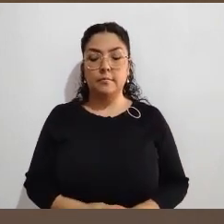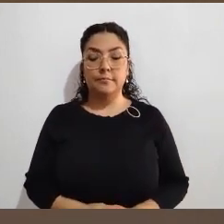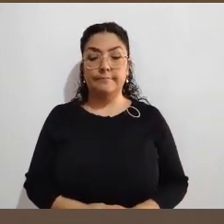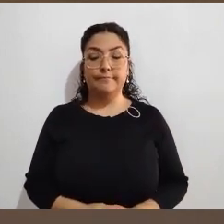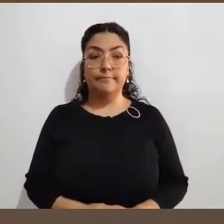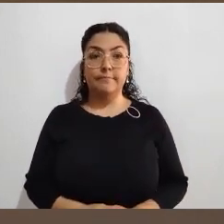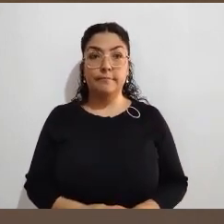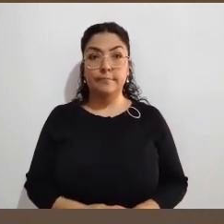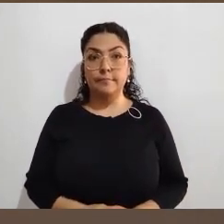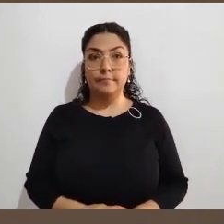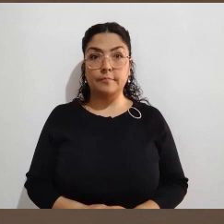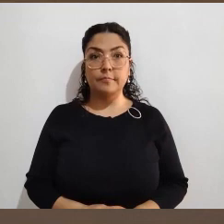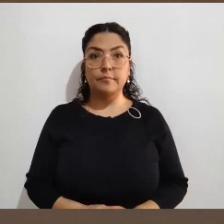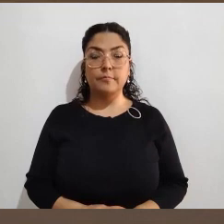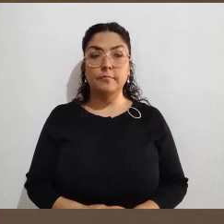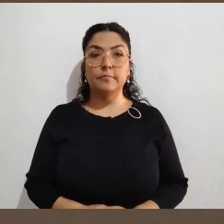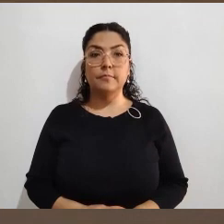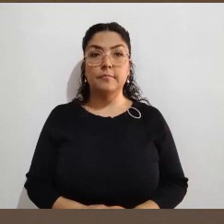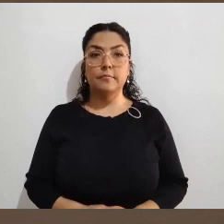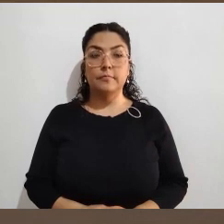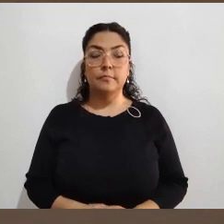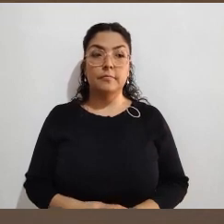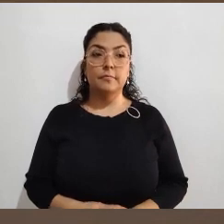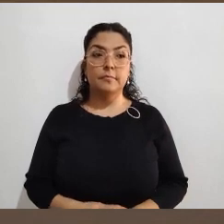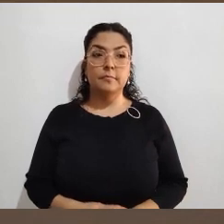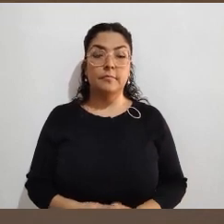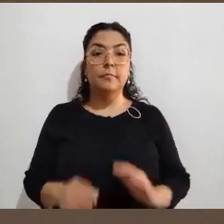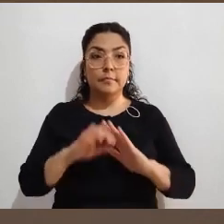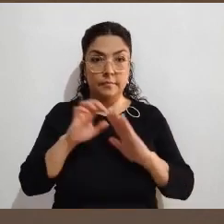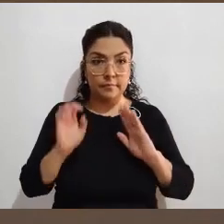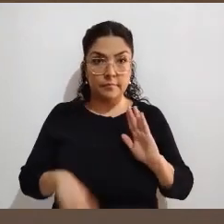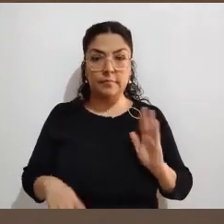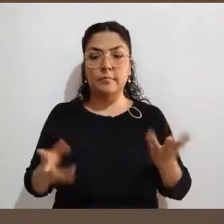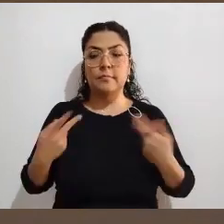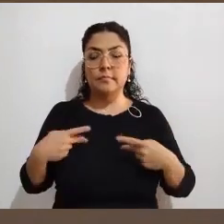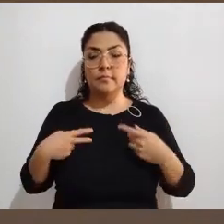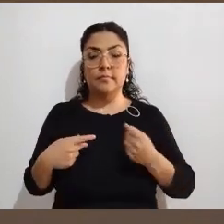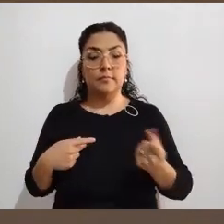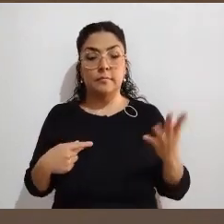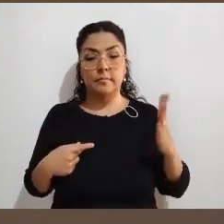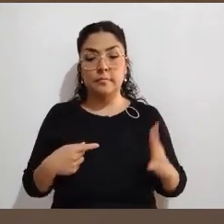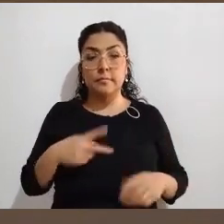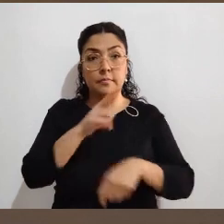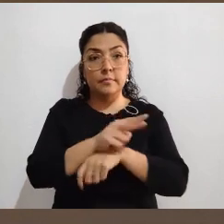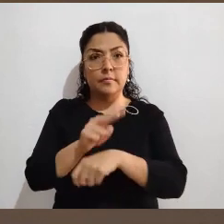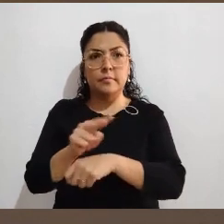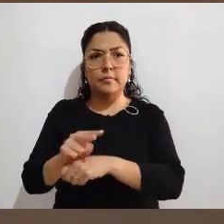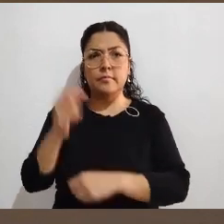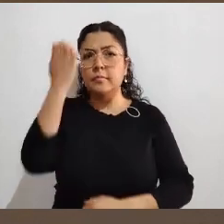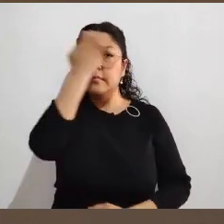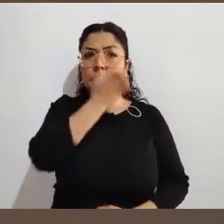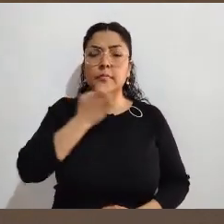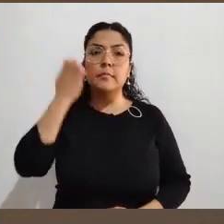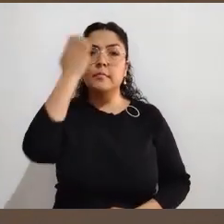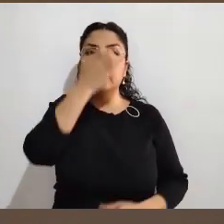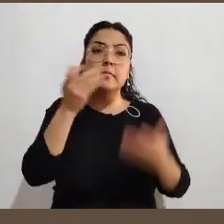la observación tiene varias finalidades. Hay misiones de observación electoral altamente especializadas que normalmente envían